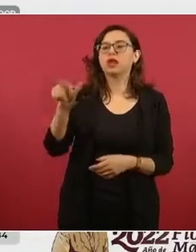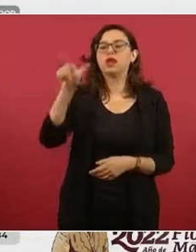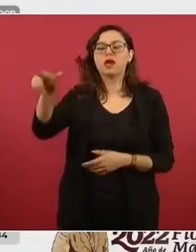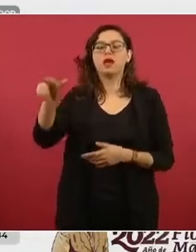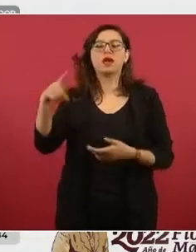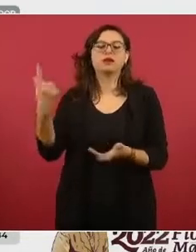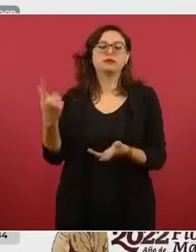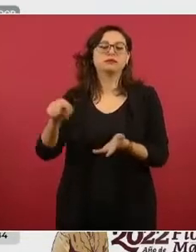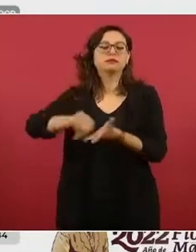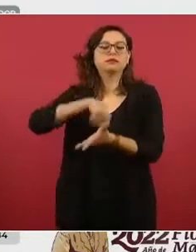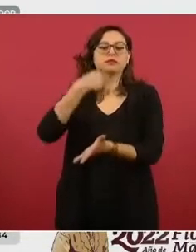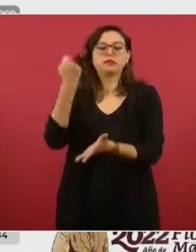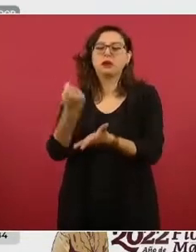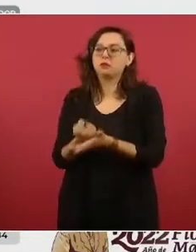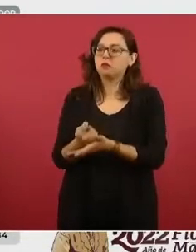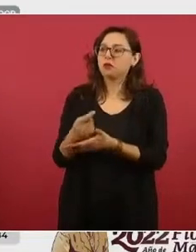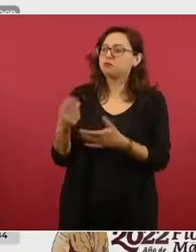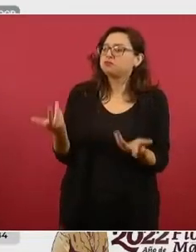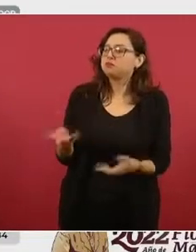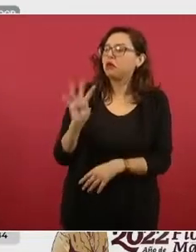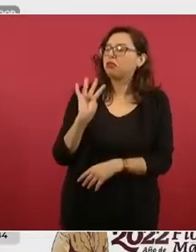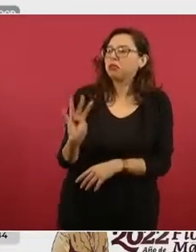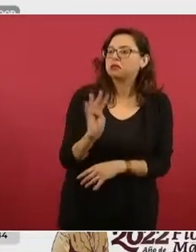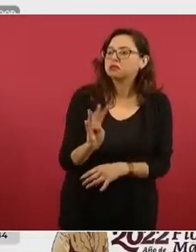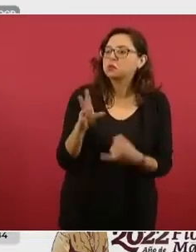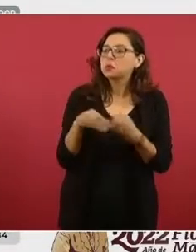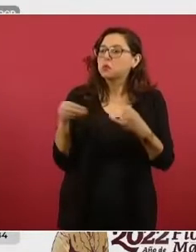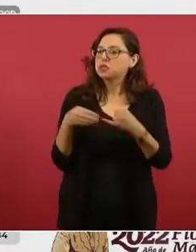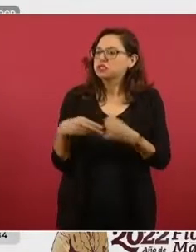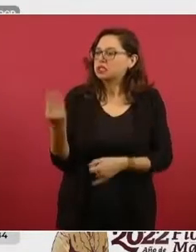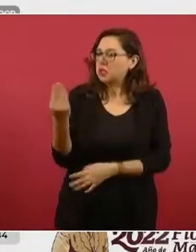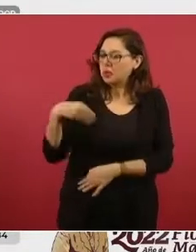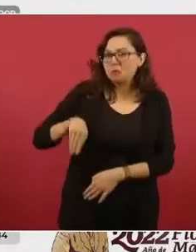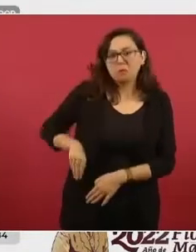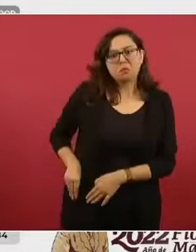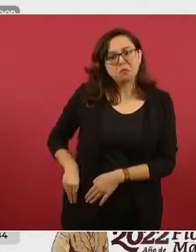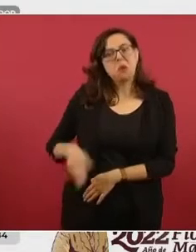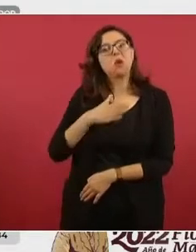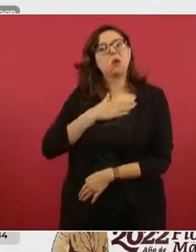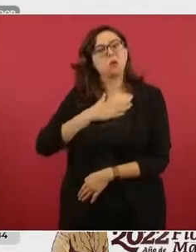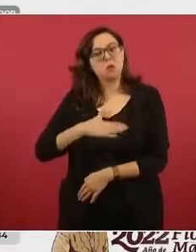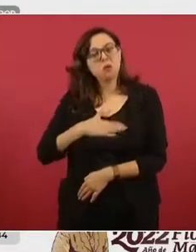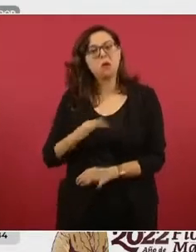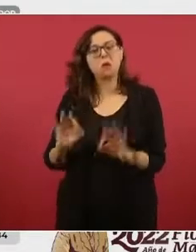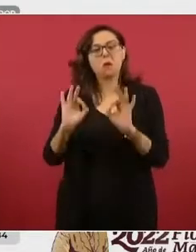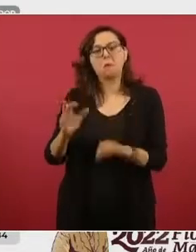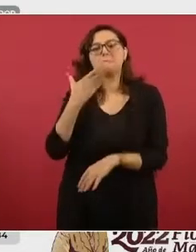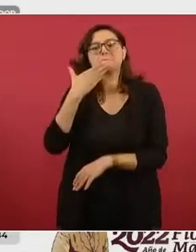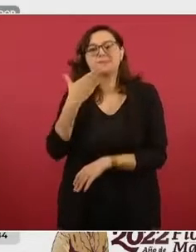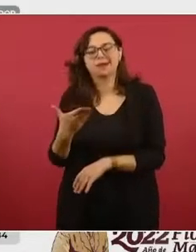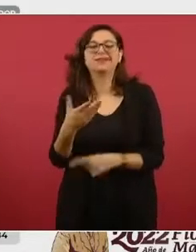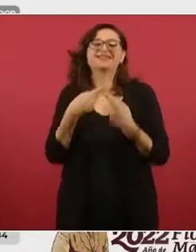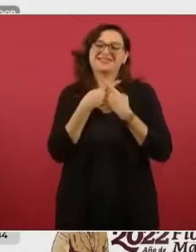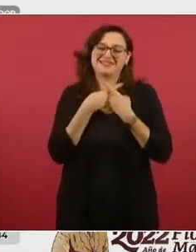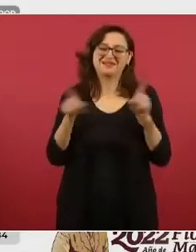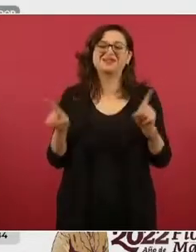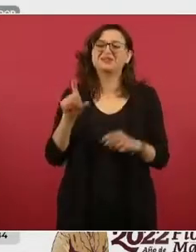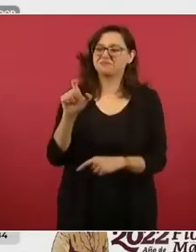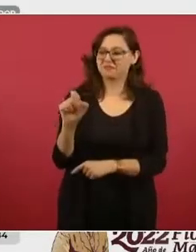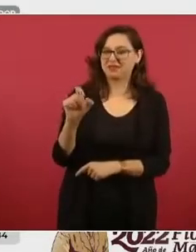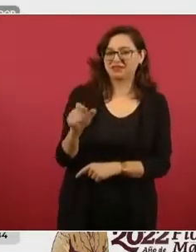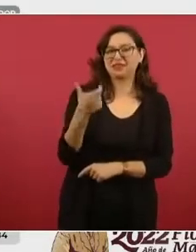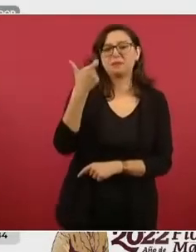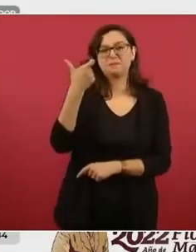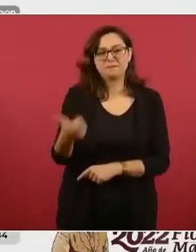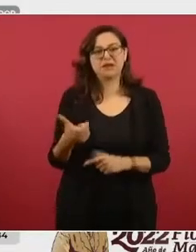Tamaulipas, por eso tienen un precio al público, por litro de 20 pesos con 35 centavos. En la gasolina Premium